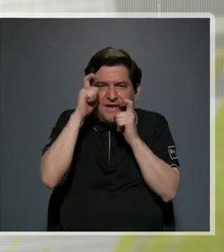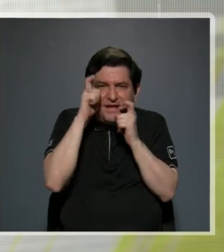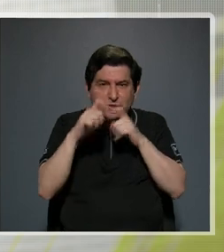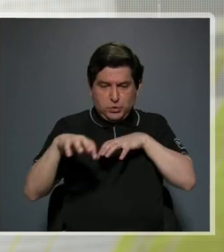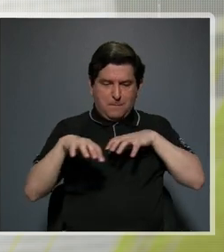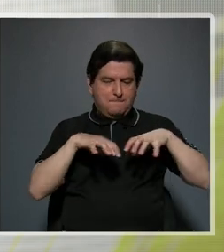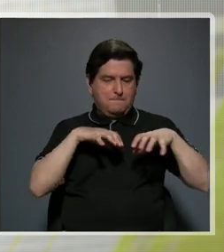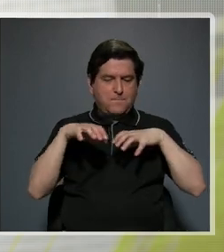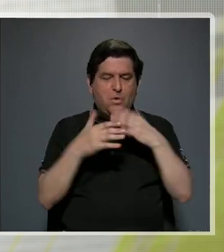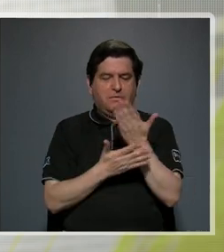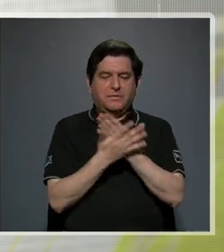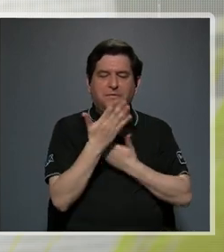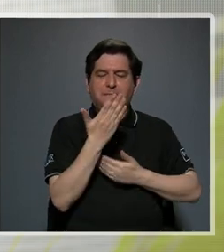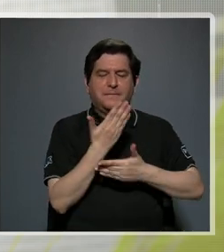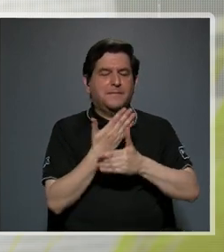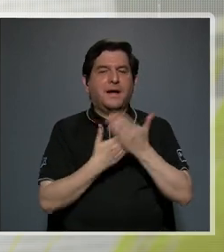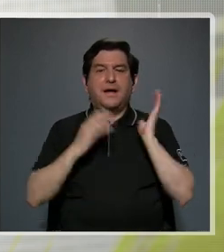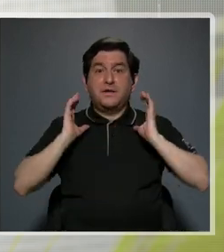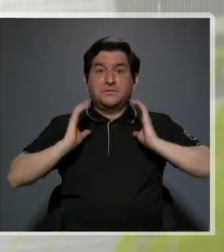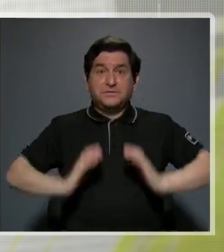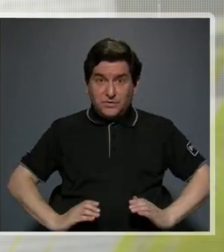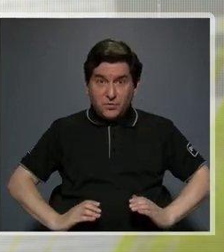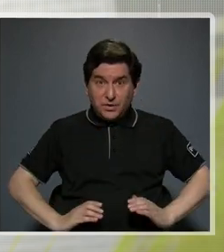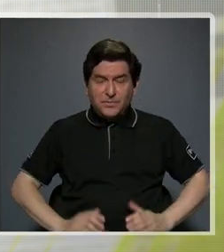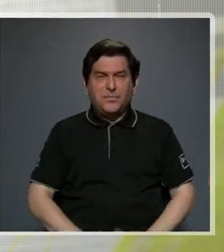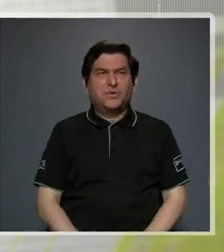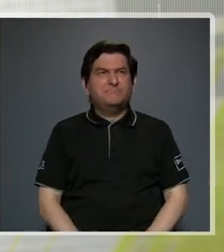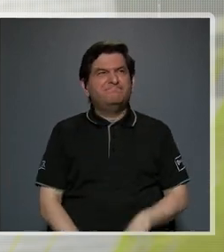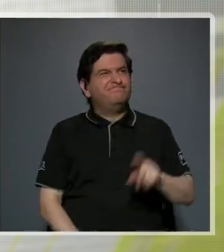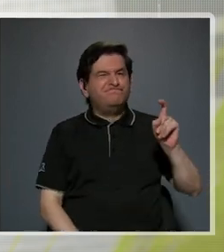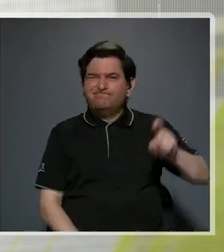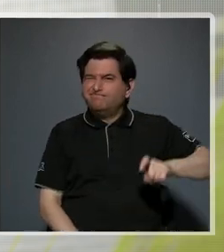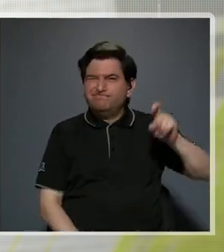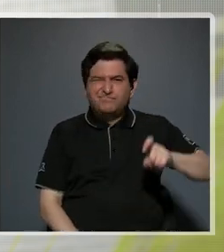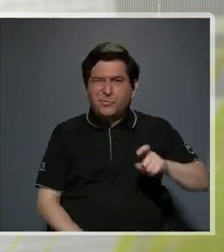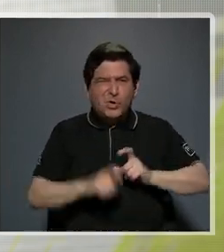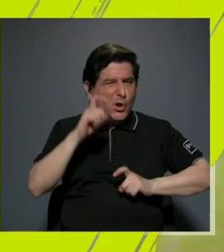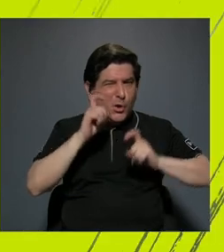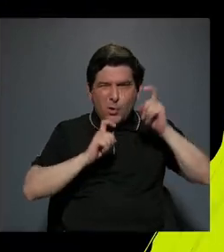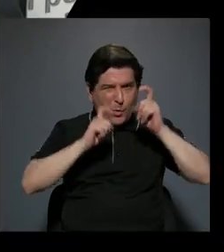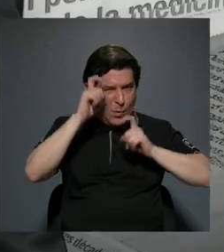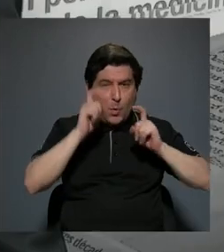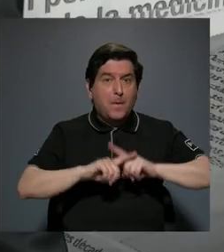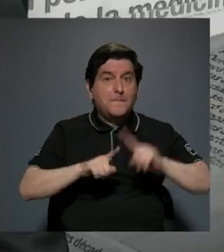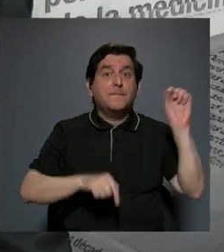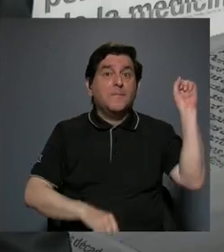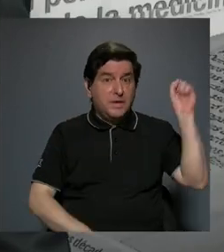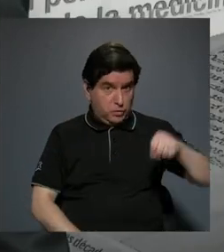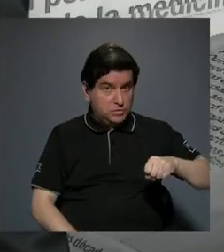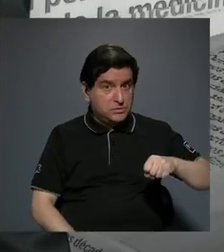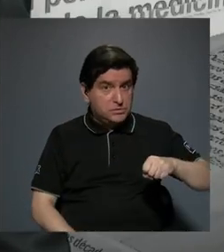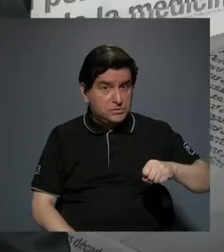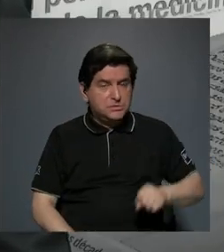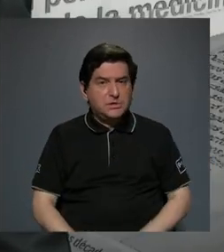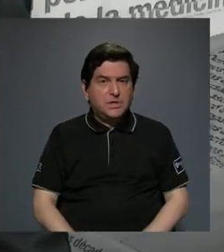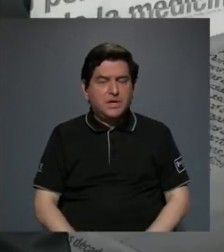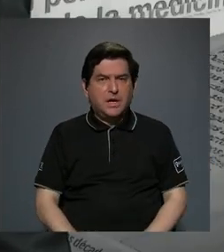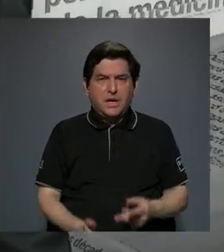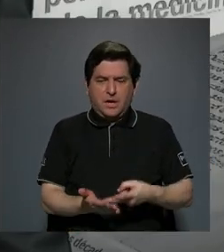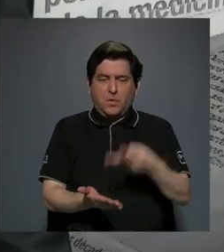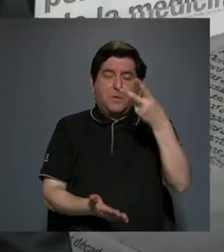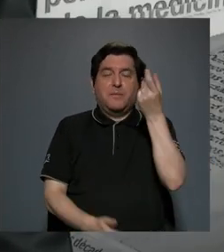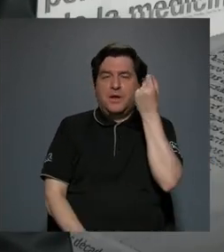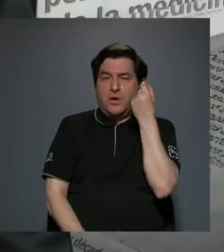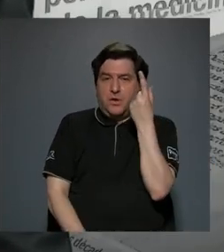los movimientos de las manos del cuerpo en general pues no necesariamente la gesticulación pero si en un aprecio y